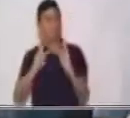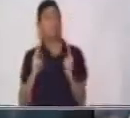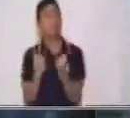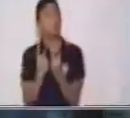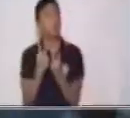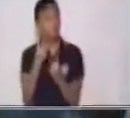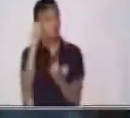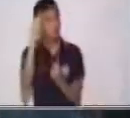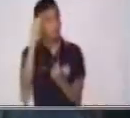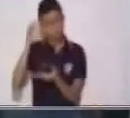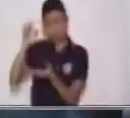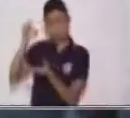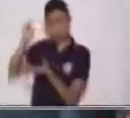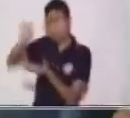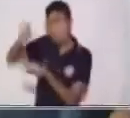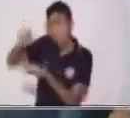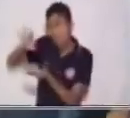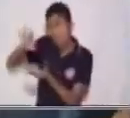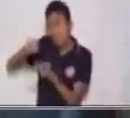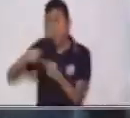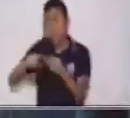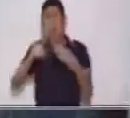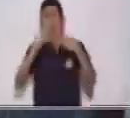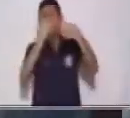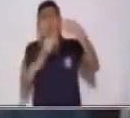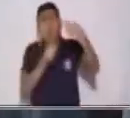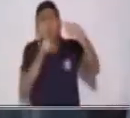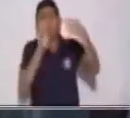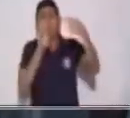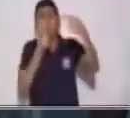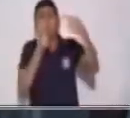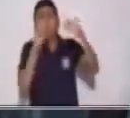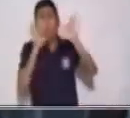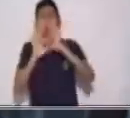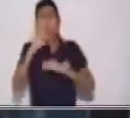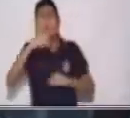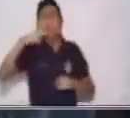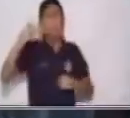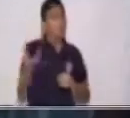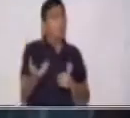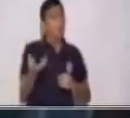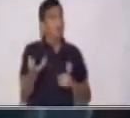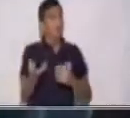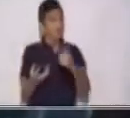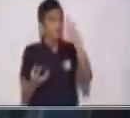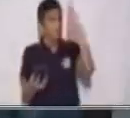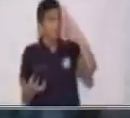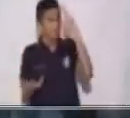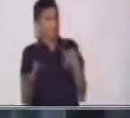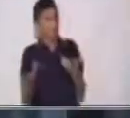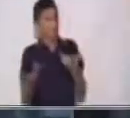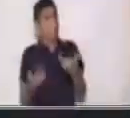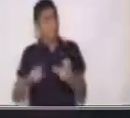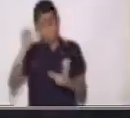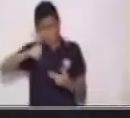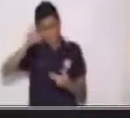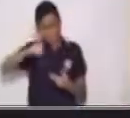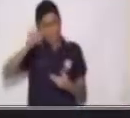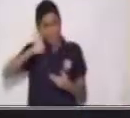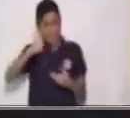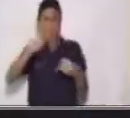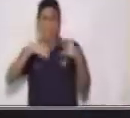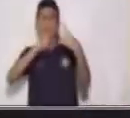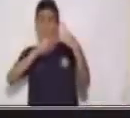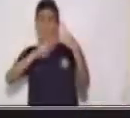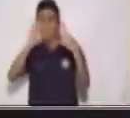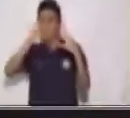pera, uvas o tomate? Pensemos. Excelente respuesta.